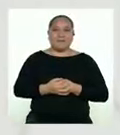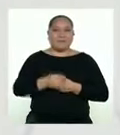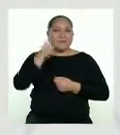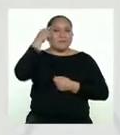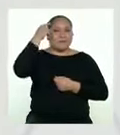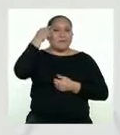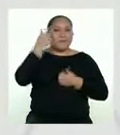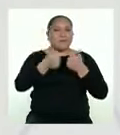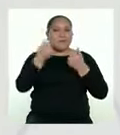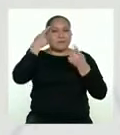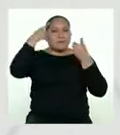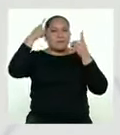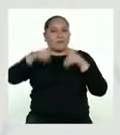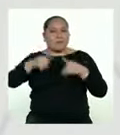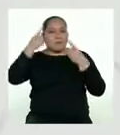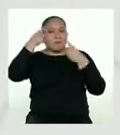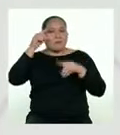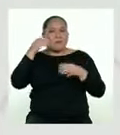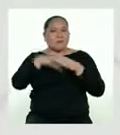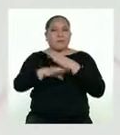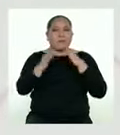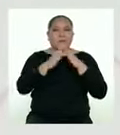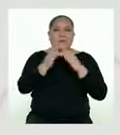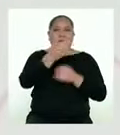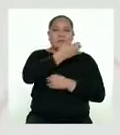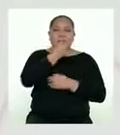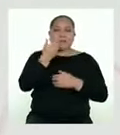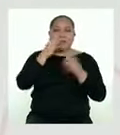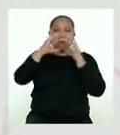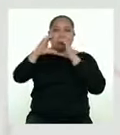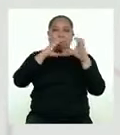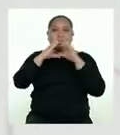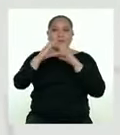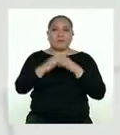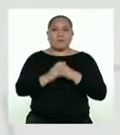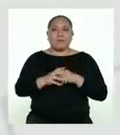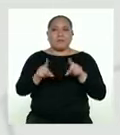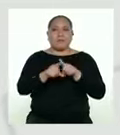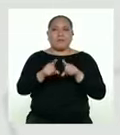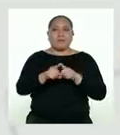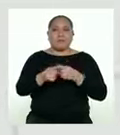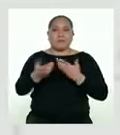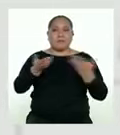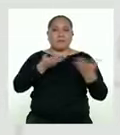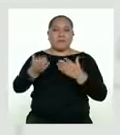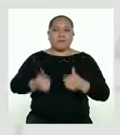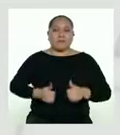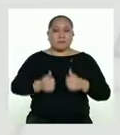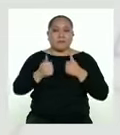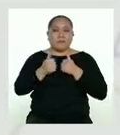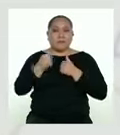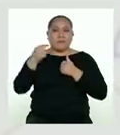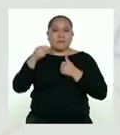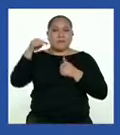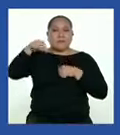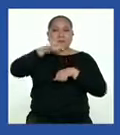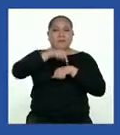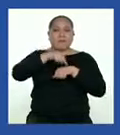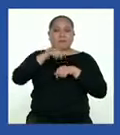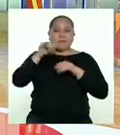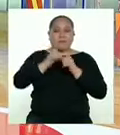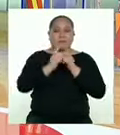Piensen qué acuerdos se han planteado en casa para poder mejorar la comunicación y la convivencia en el hogar durante este periodo de distanciamiento social.